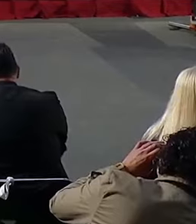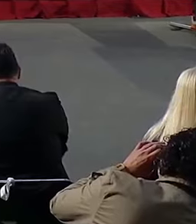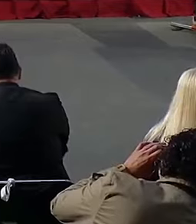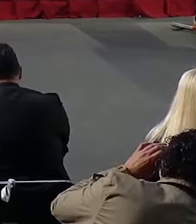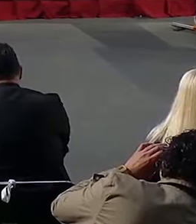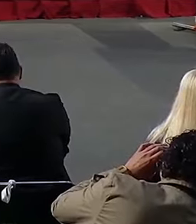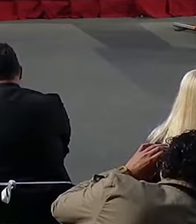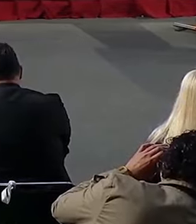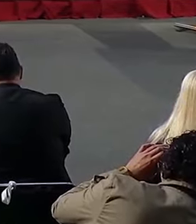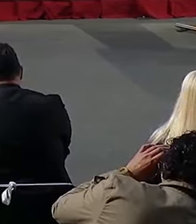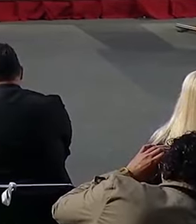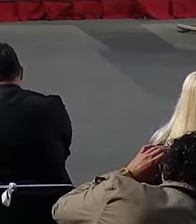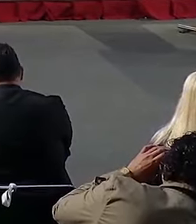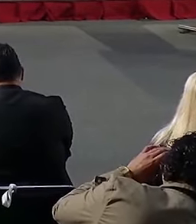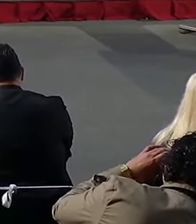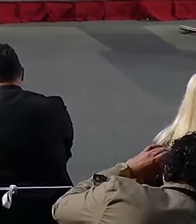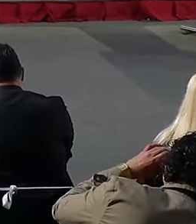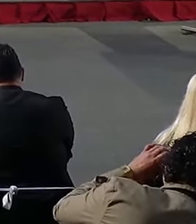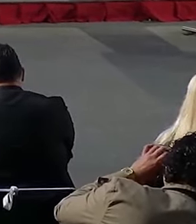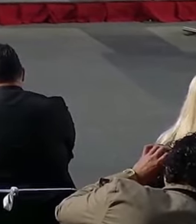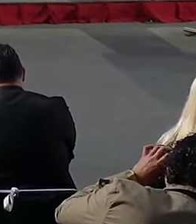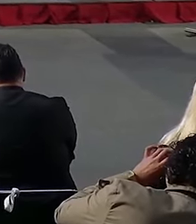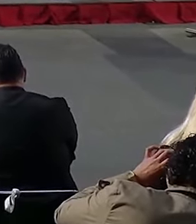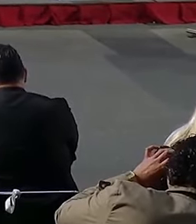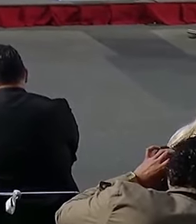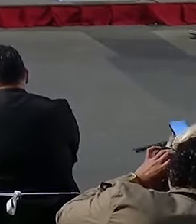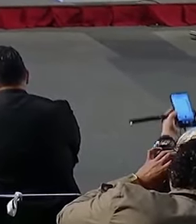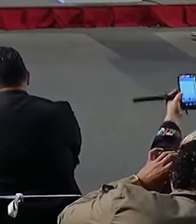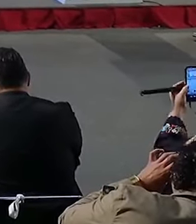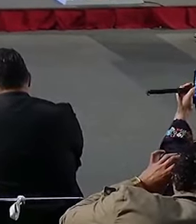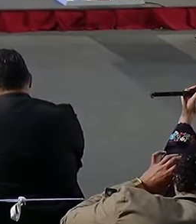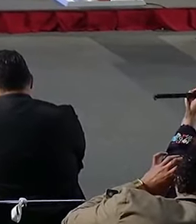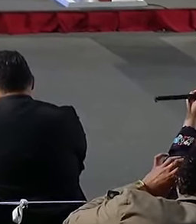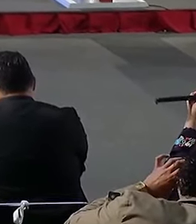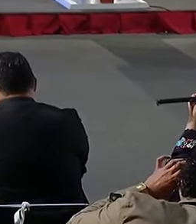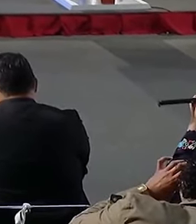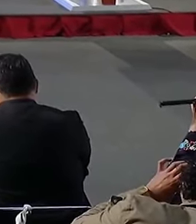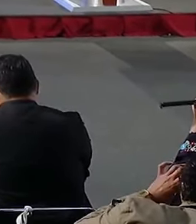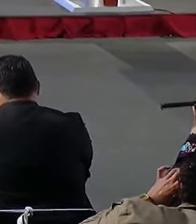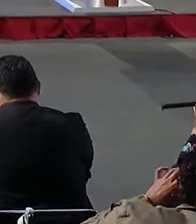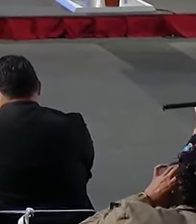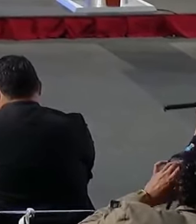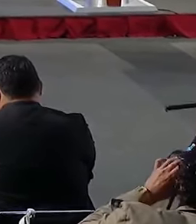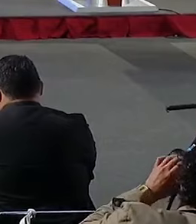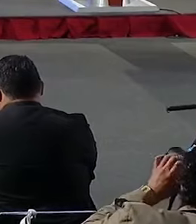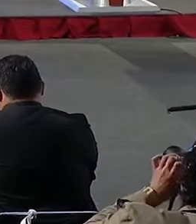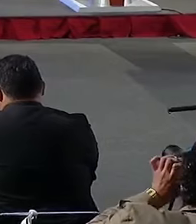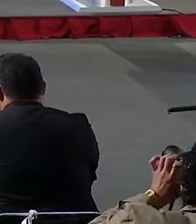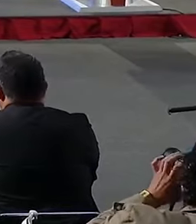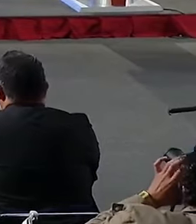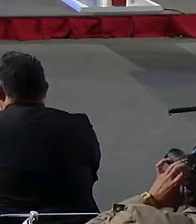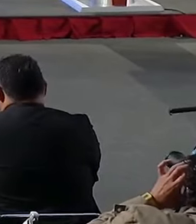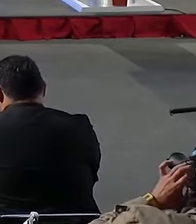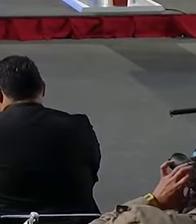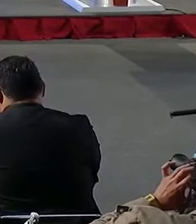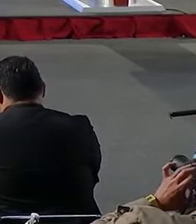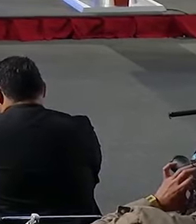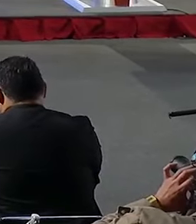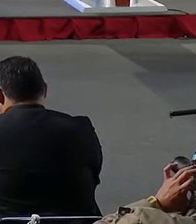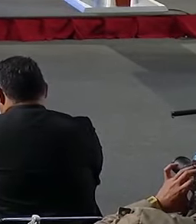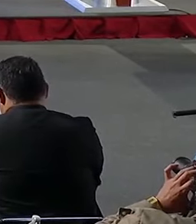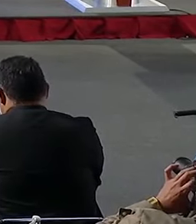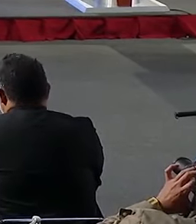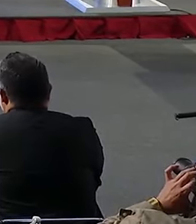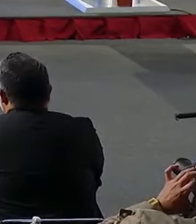Por lo anterior, el consejo coordinador empresarial y los organismos que lo integran, hacemos un